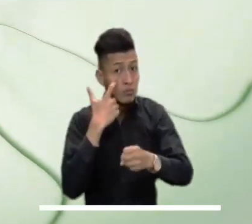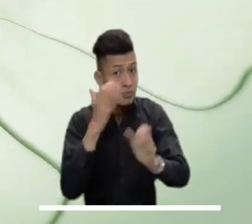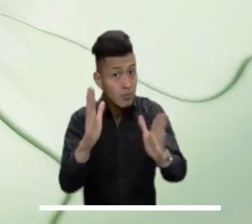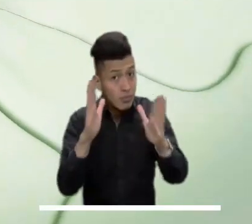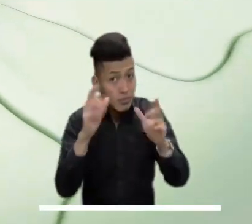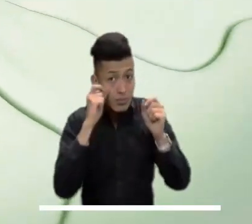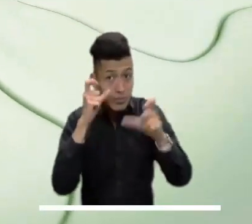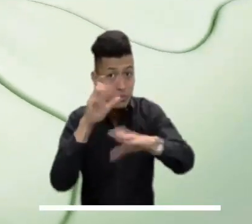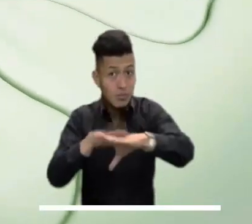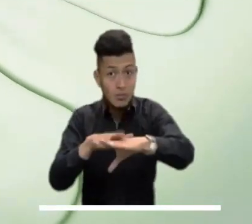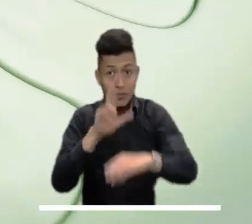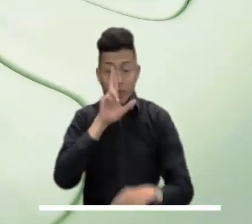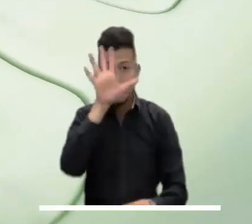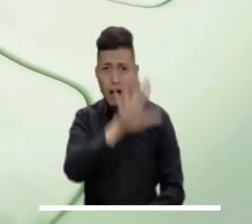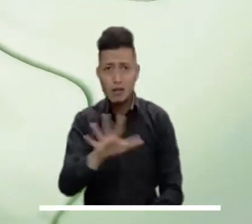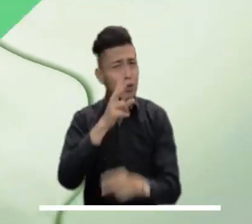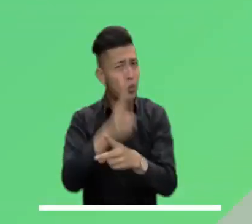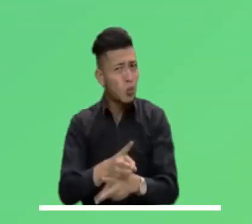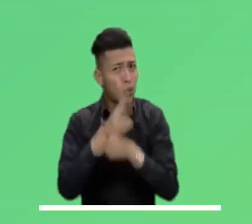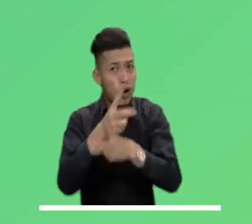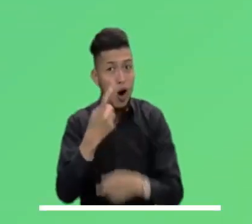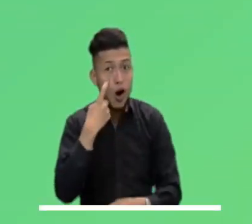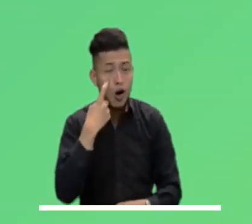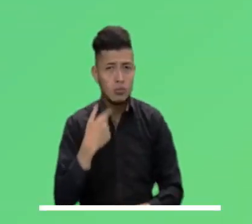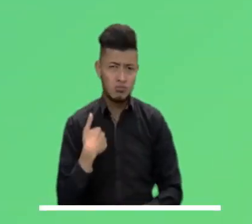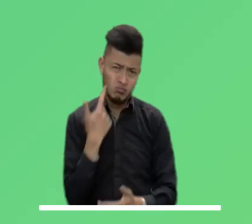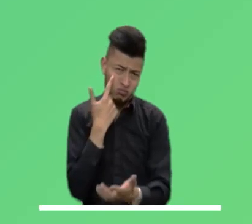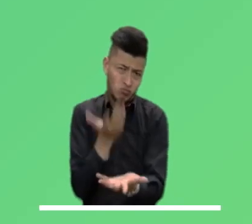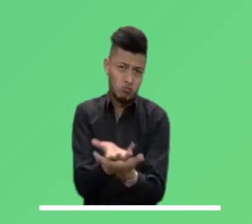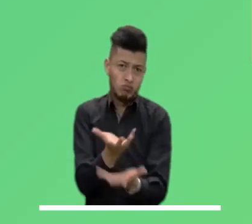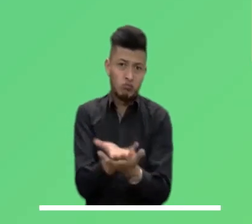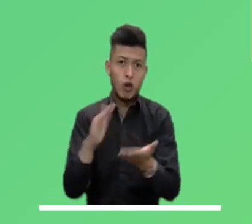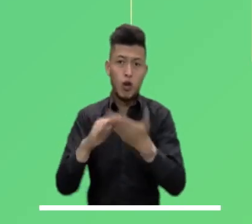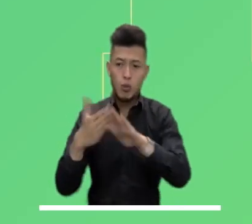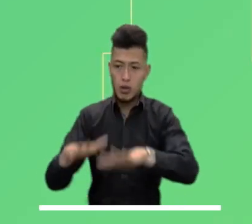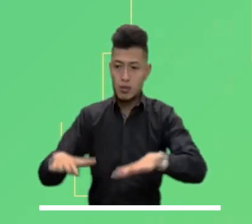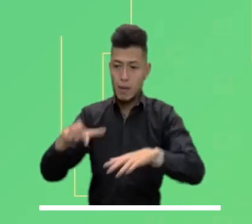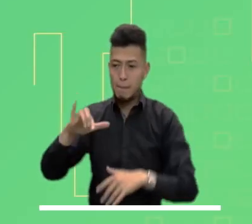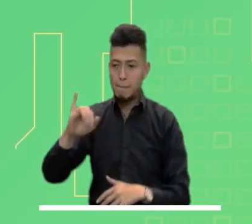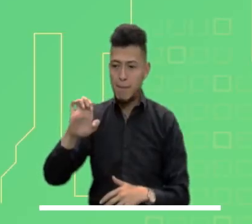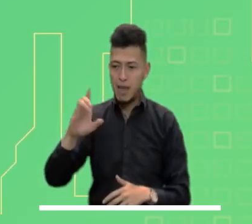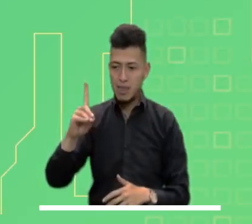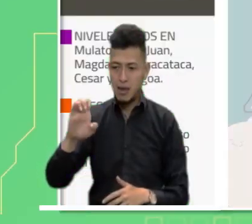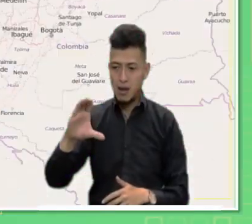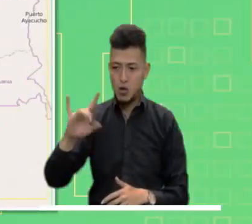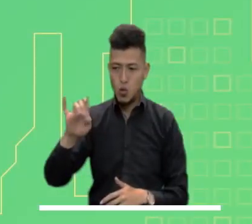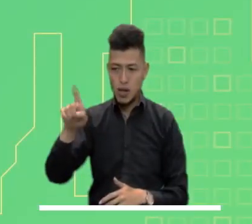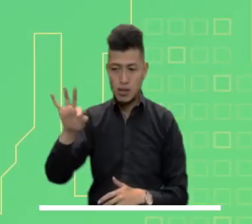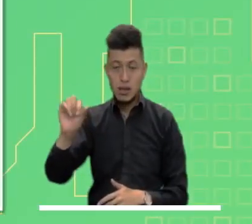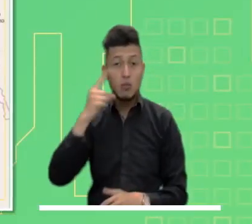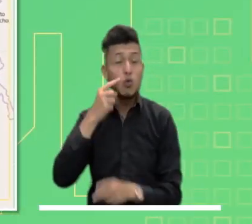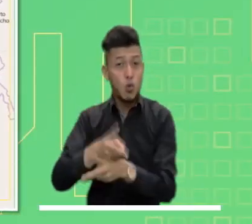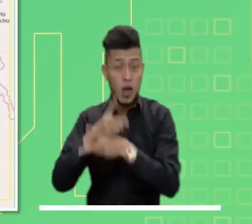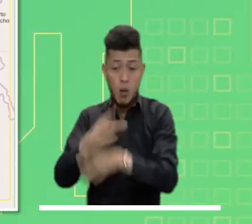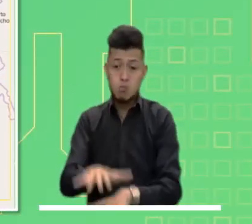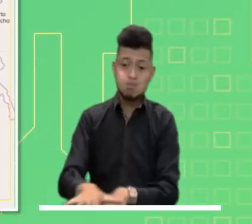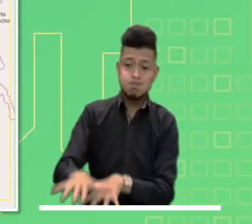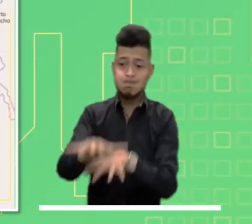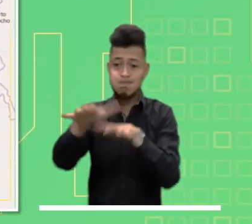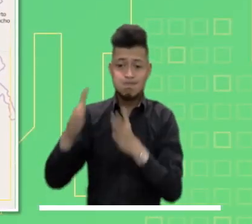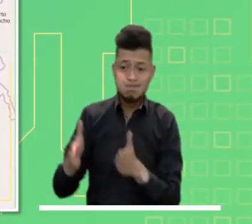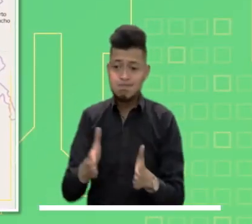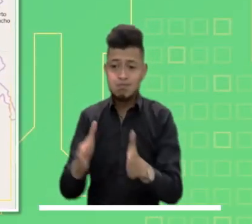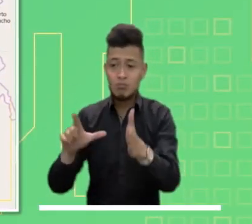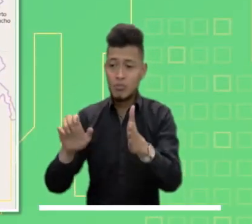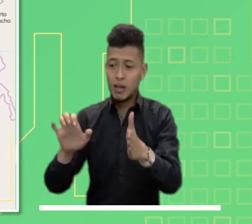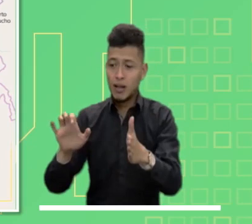grados. A continuación, preste mucha atención a las principales alertas a nivel nacional. Alerta por disminución en